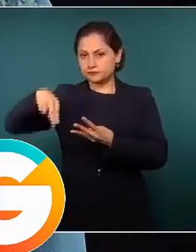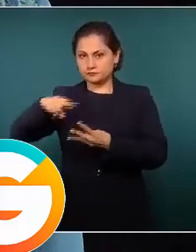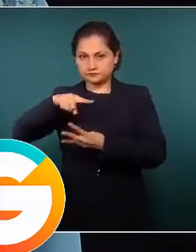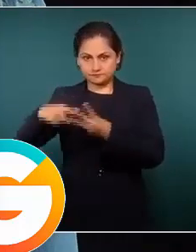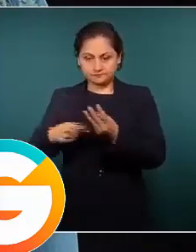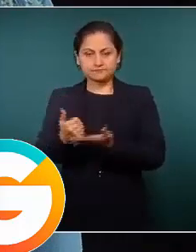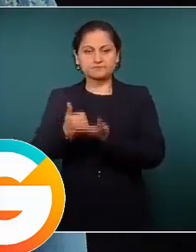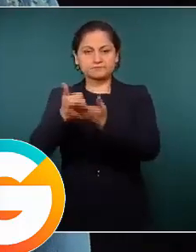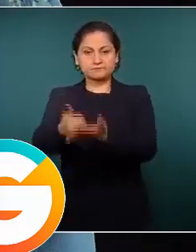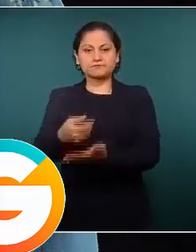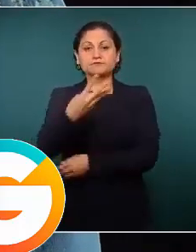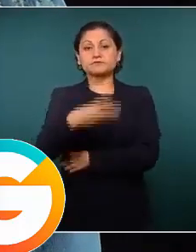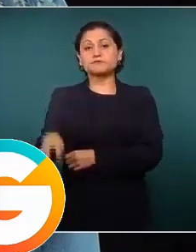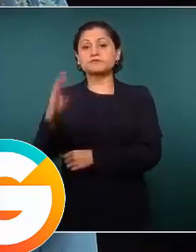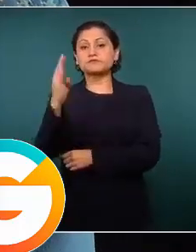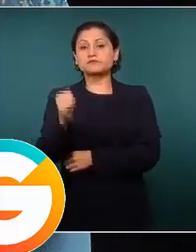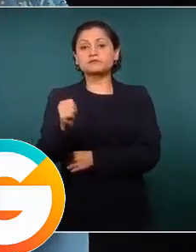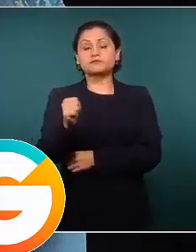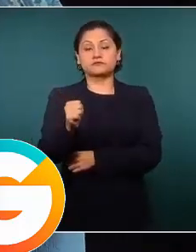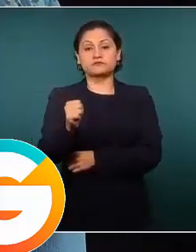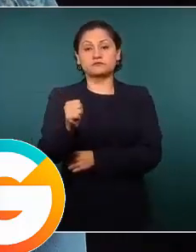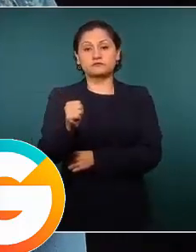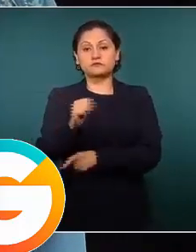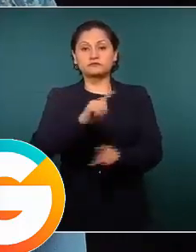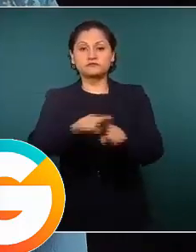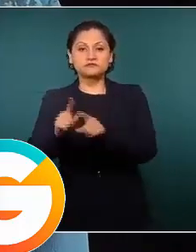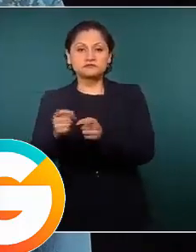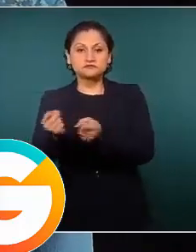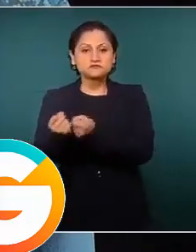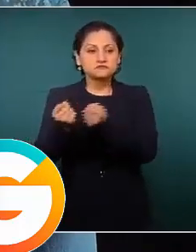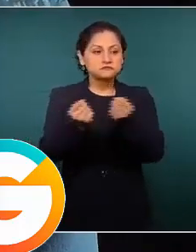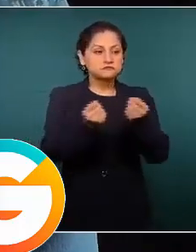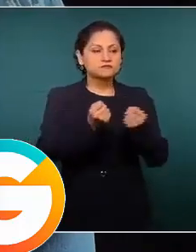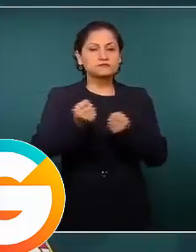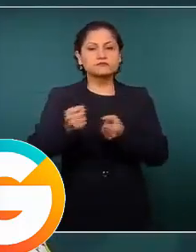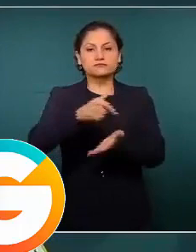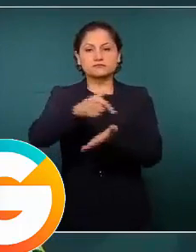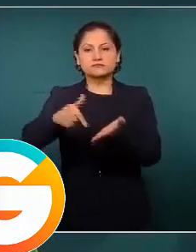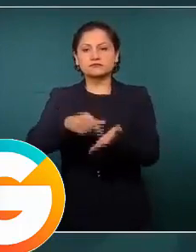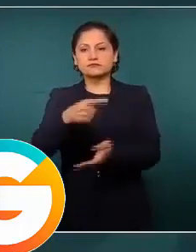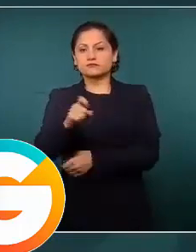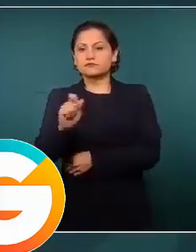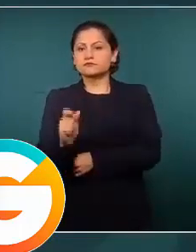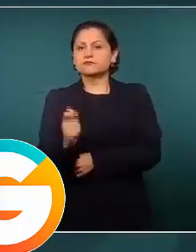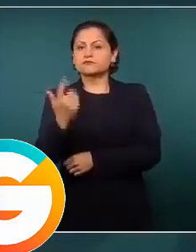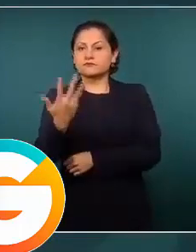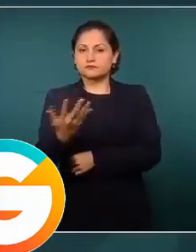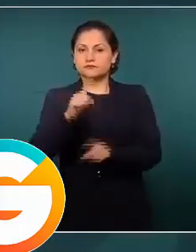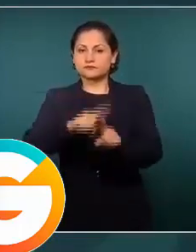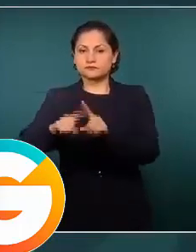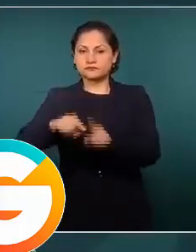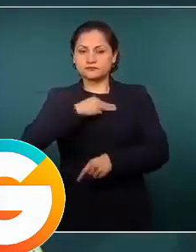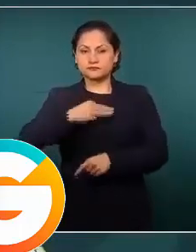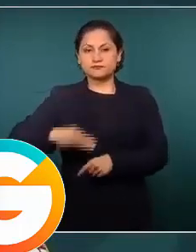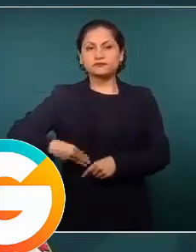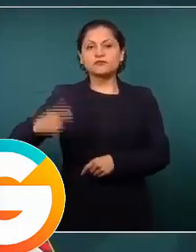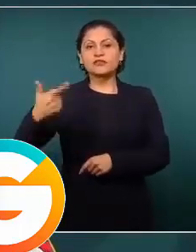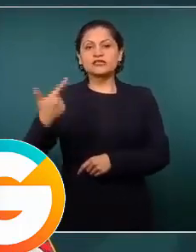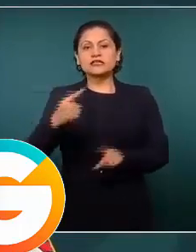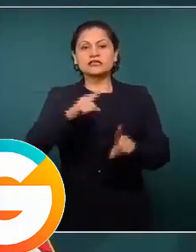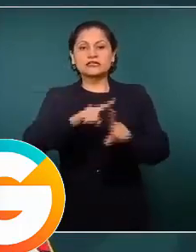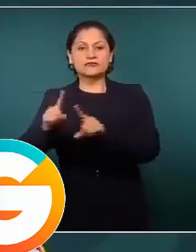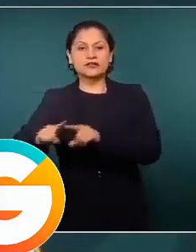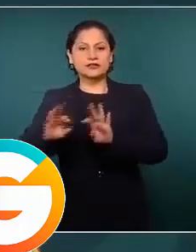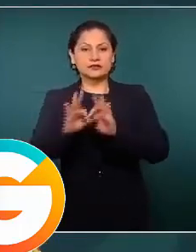390 patrullajes en 125 municipios y tenemos siete fuerzas de reacción en el Estado para